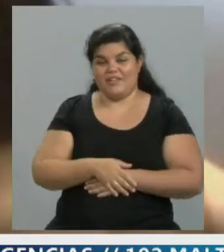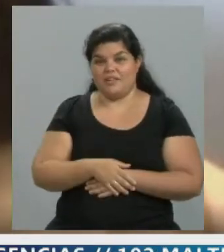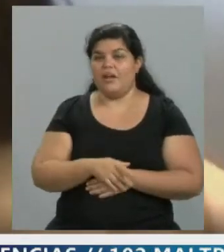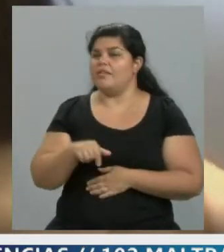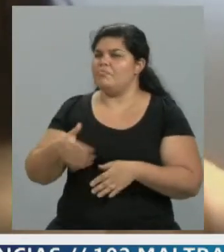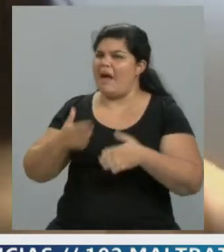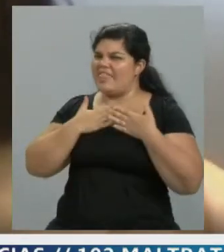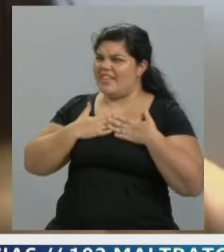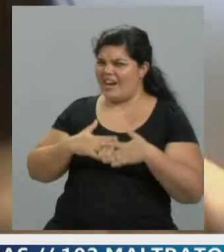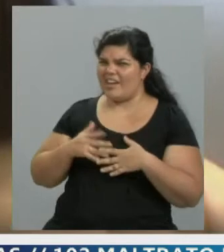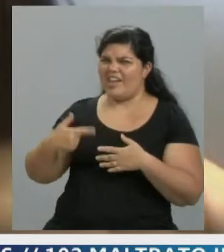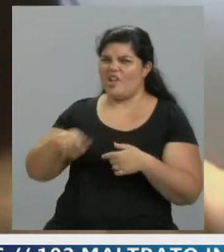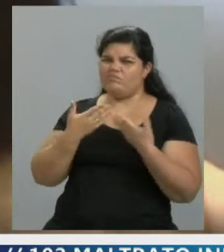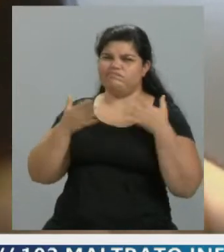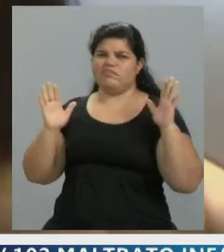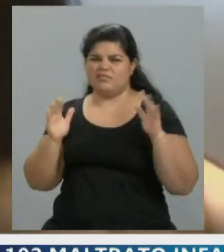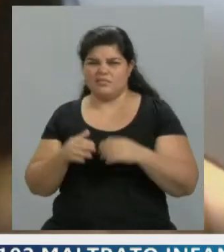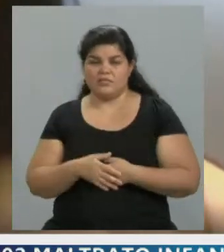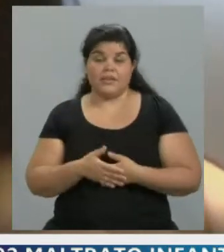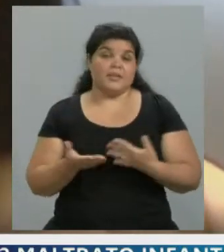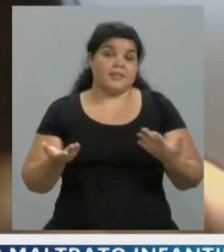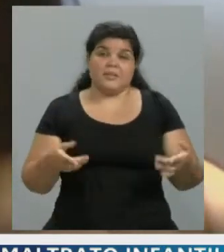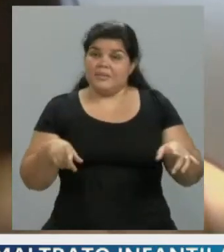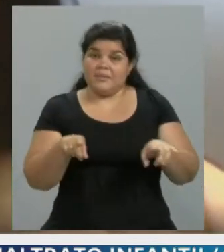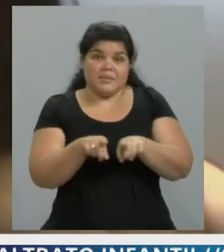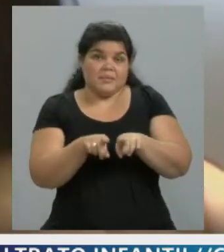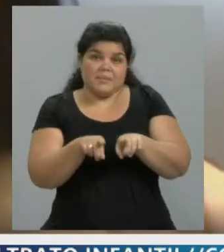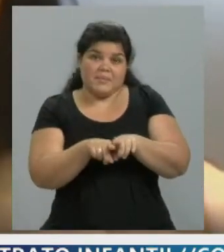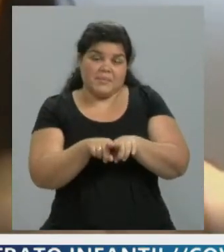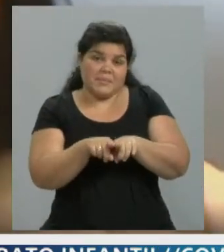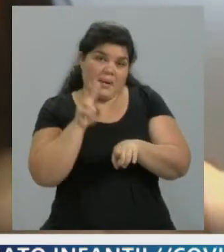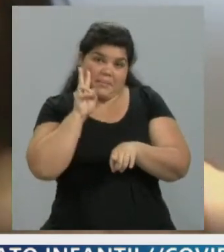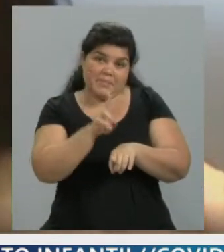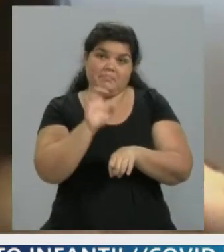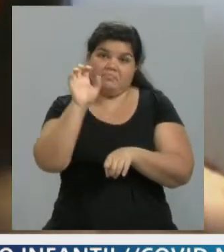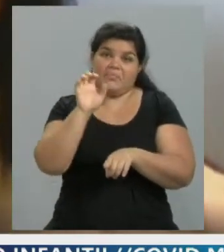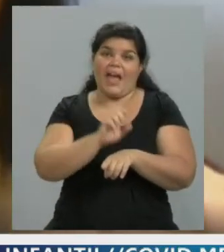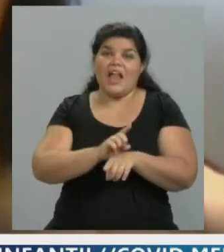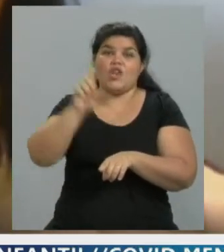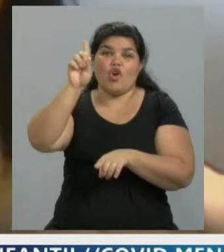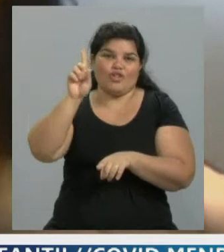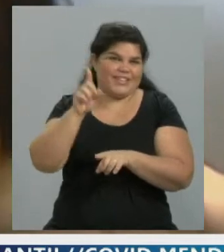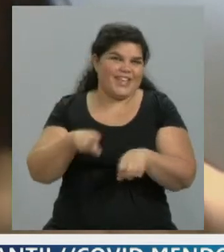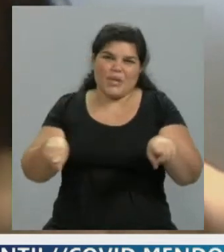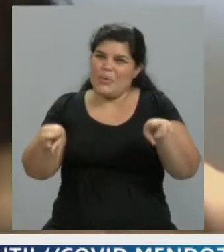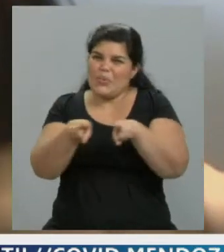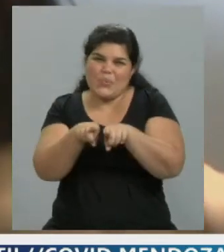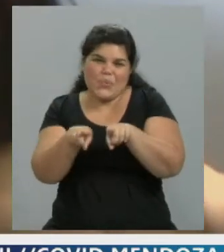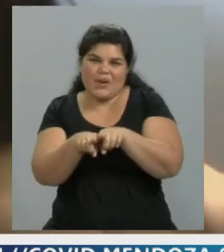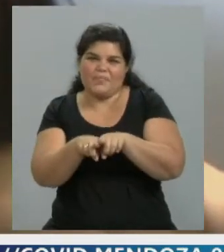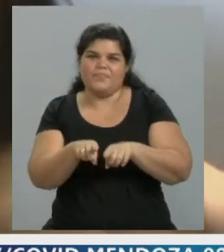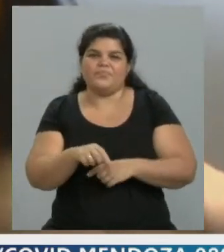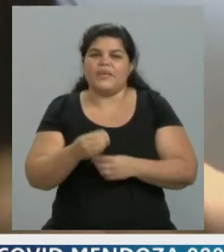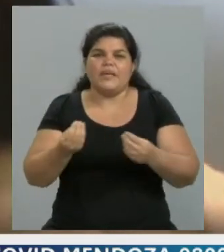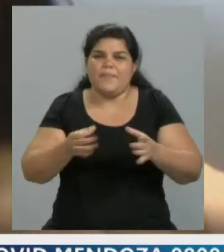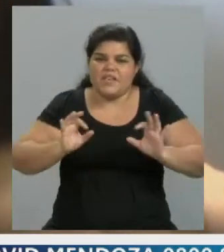como ya vimos que ocurrió en el hemisferio norte, el regreso a las vacaciones, en que las personas